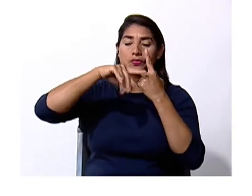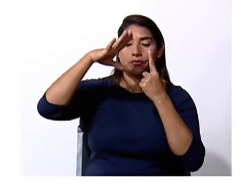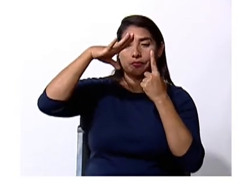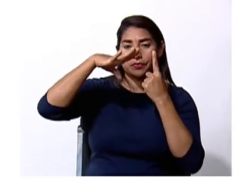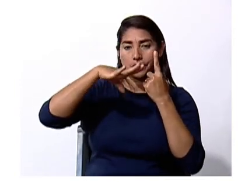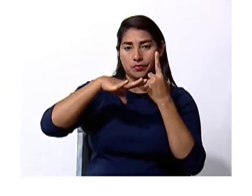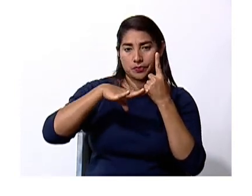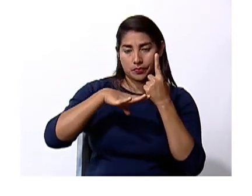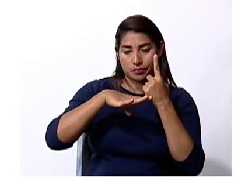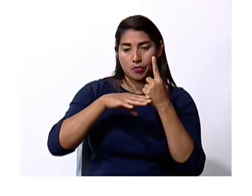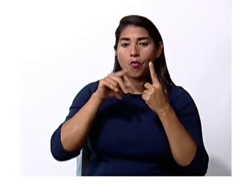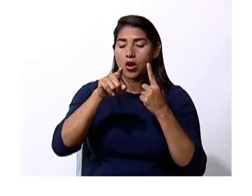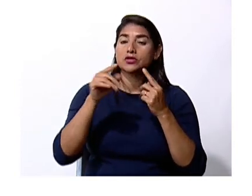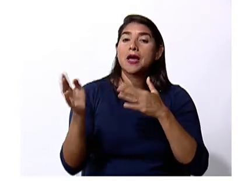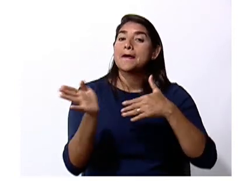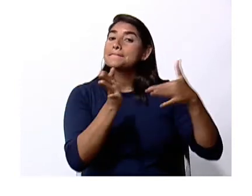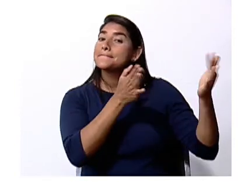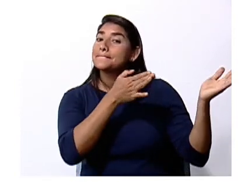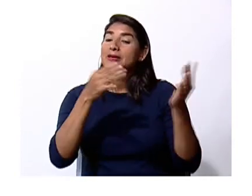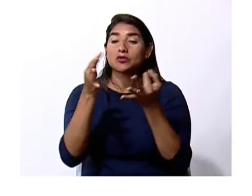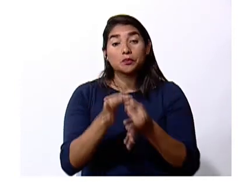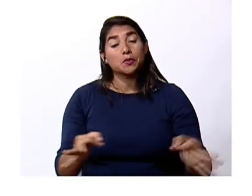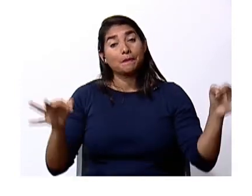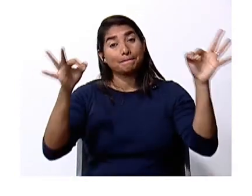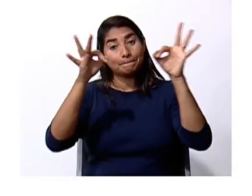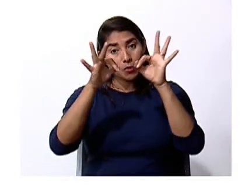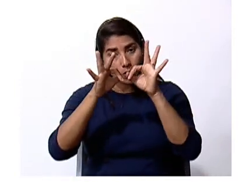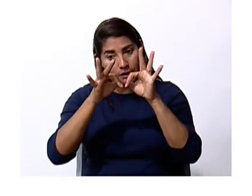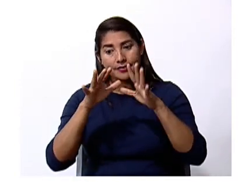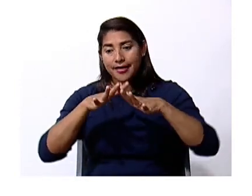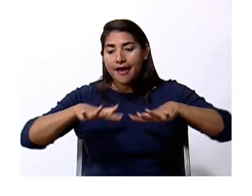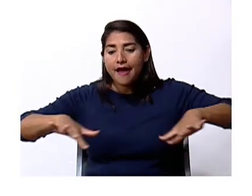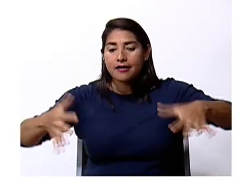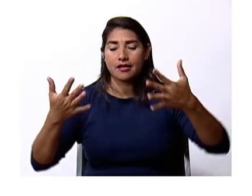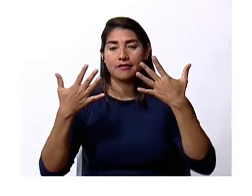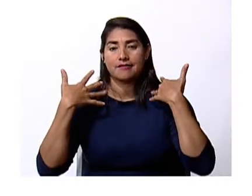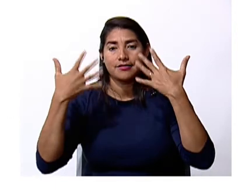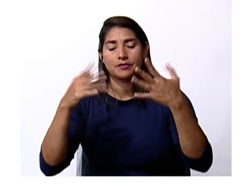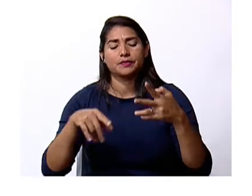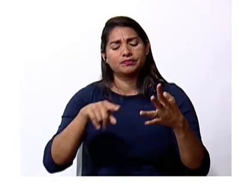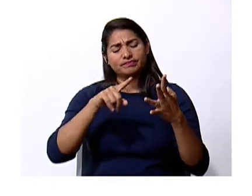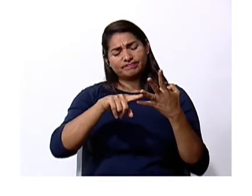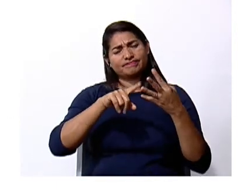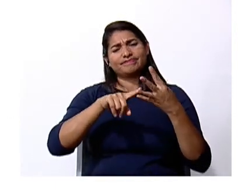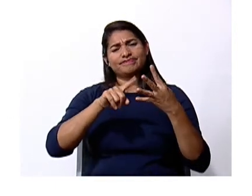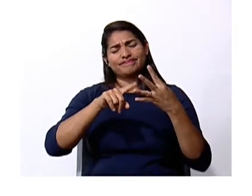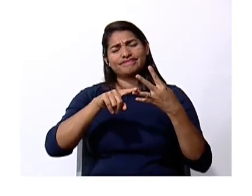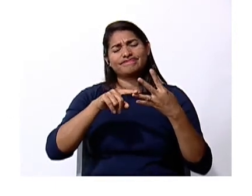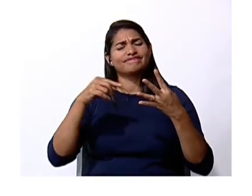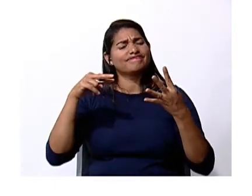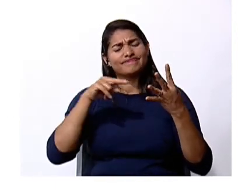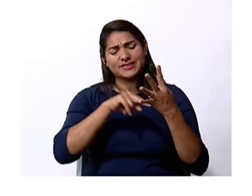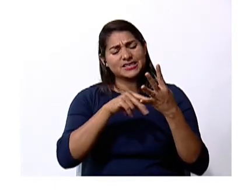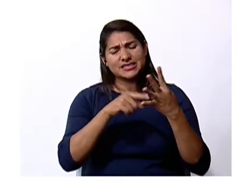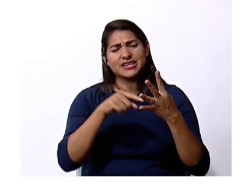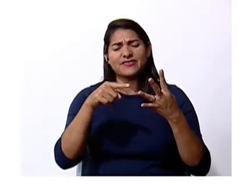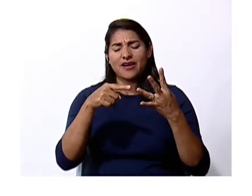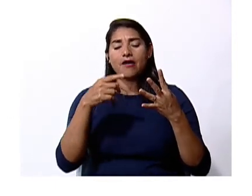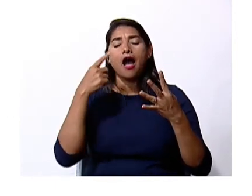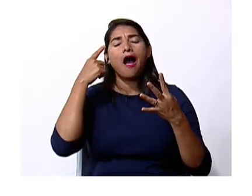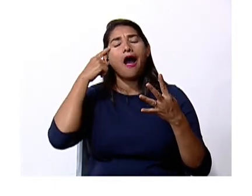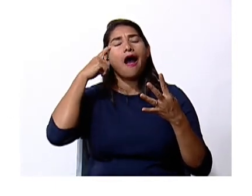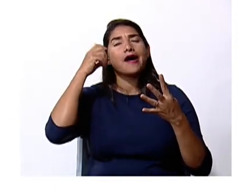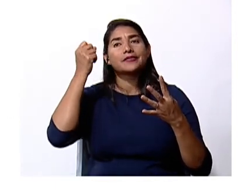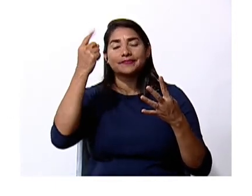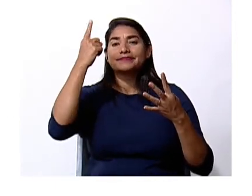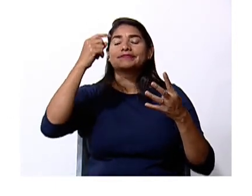momento por eso el viento es determinante en el clima la precipitación hablamos de la lluvia ¿verdad?